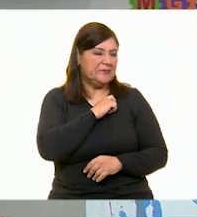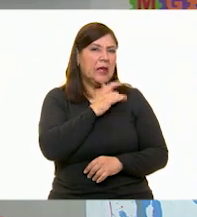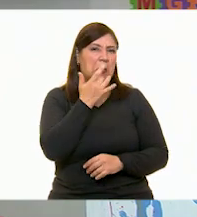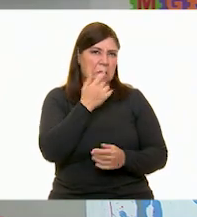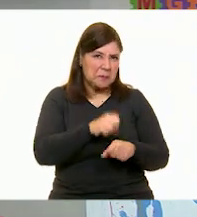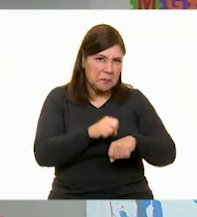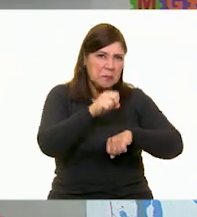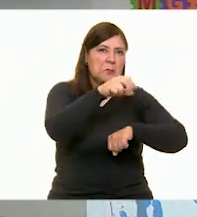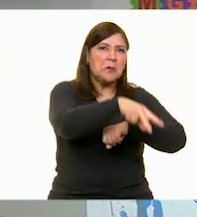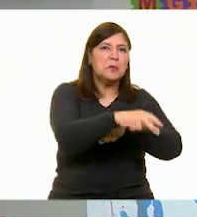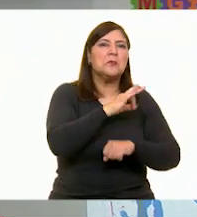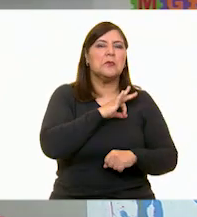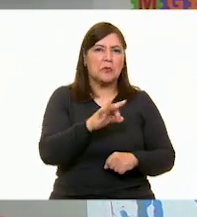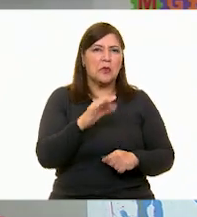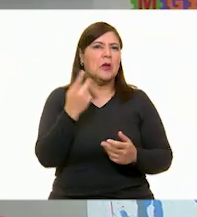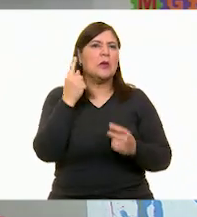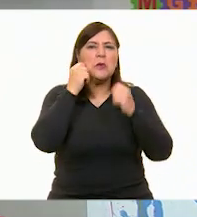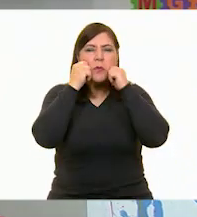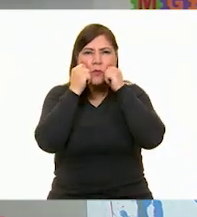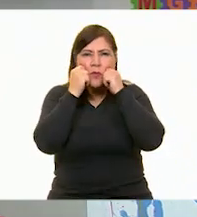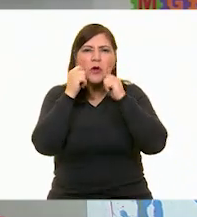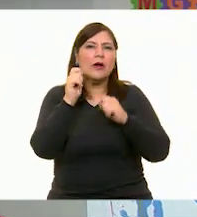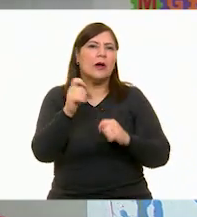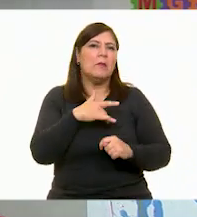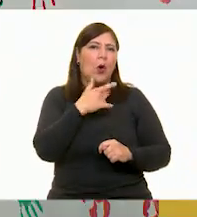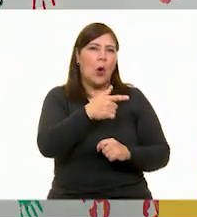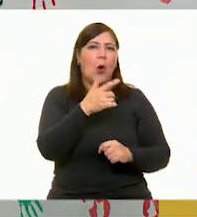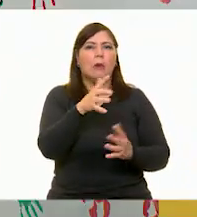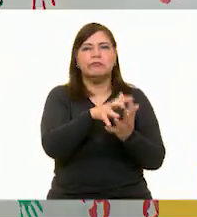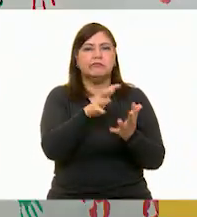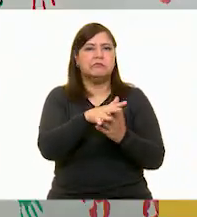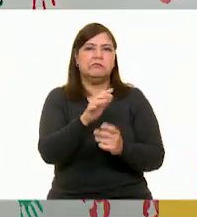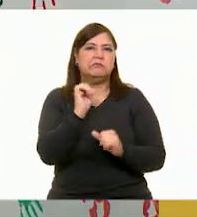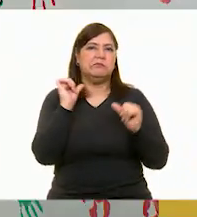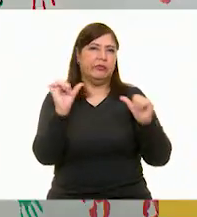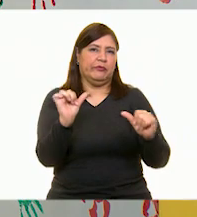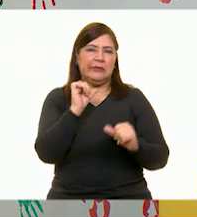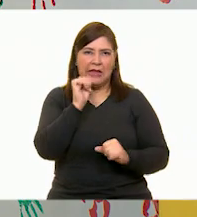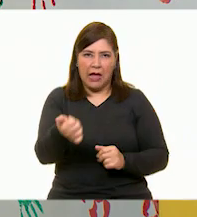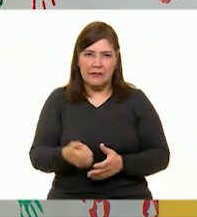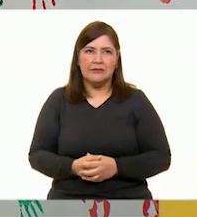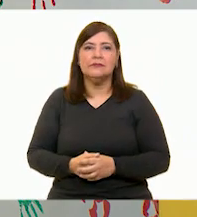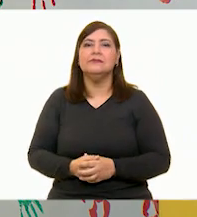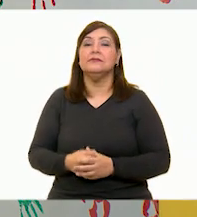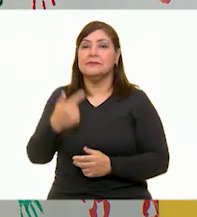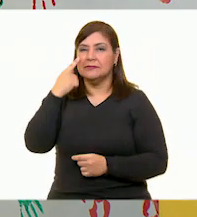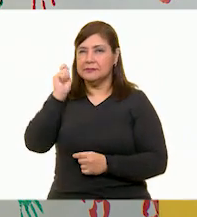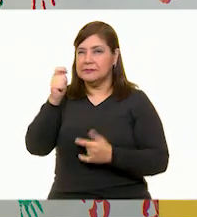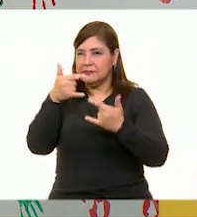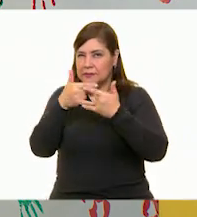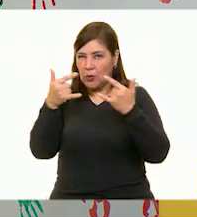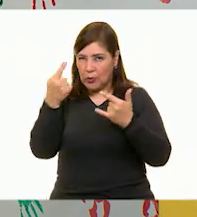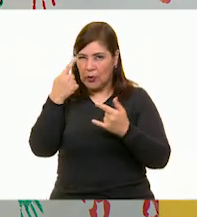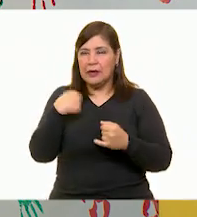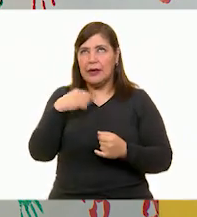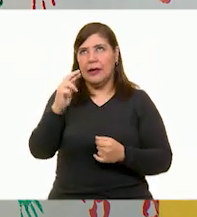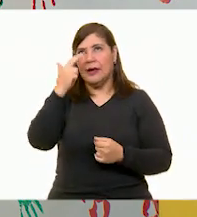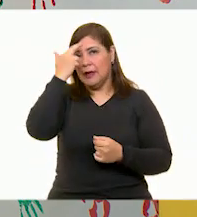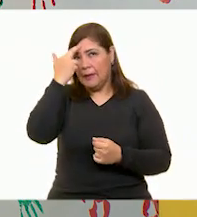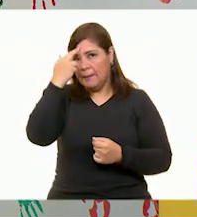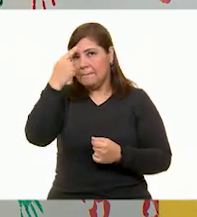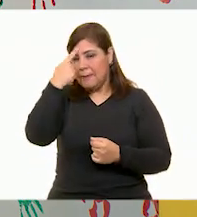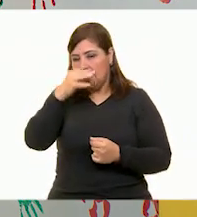siguiente piedra sin que el cocodrilo le hiciera algo. Muy bien. Oigan, y recordé un cuento que nos puede servir mucho para cruzar